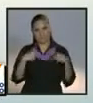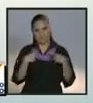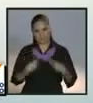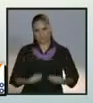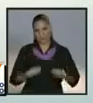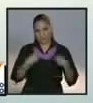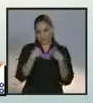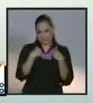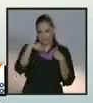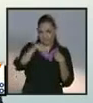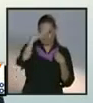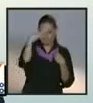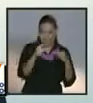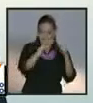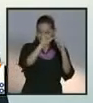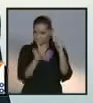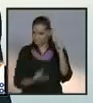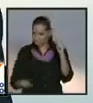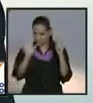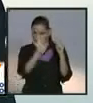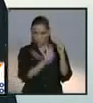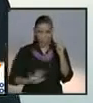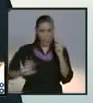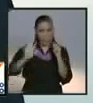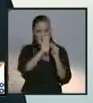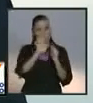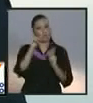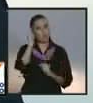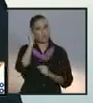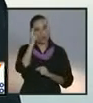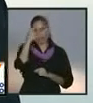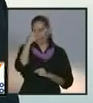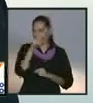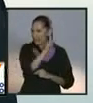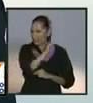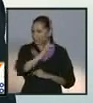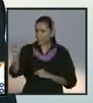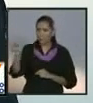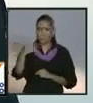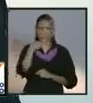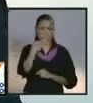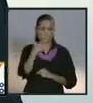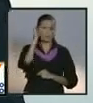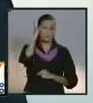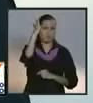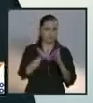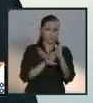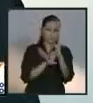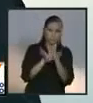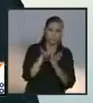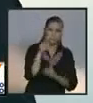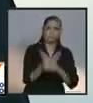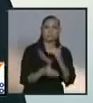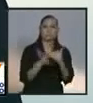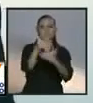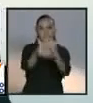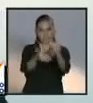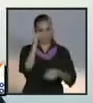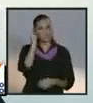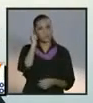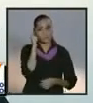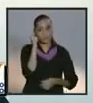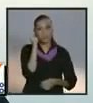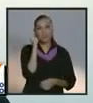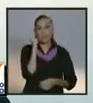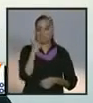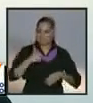Por el bien de todos y para gloria de México. Solo podría impedir este